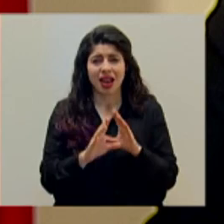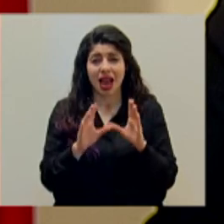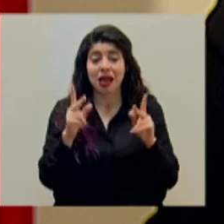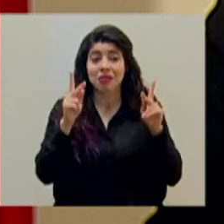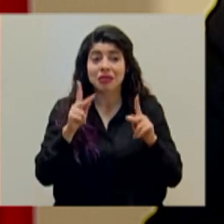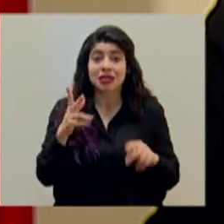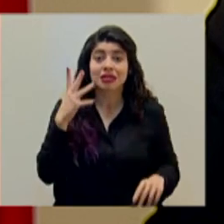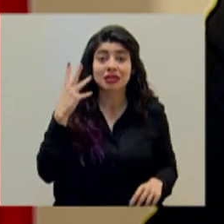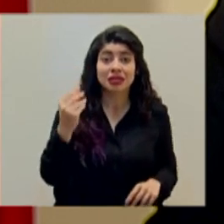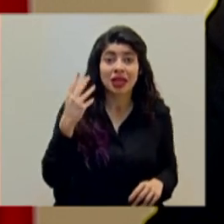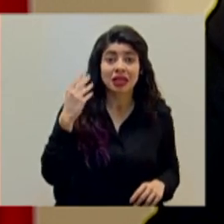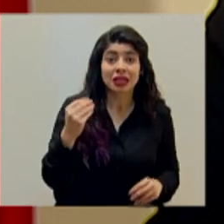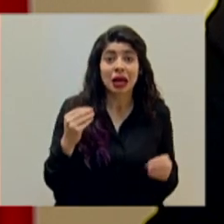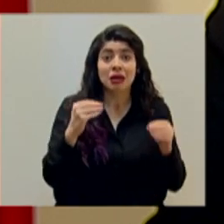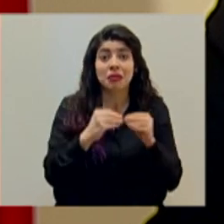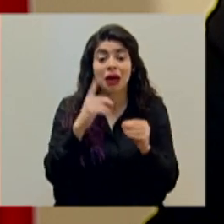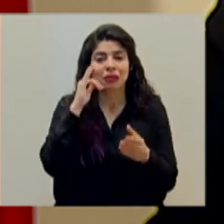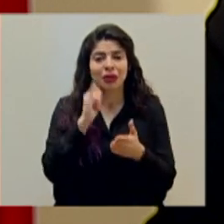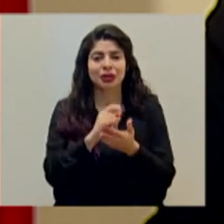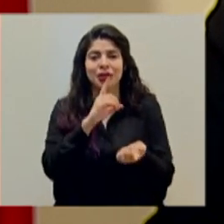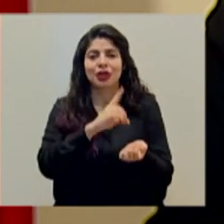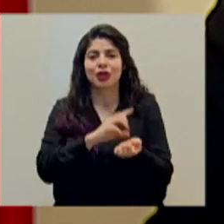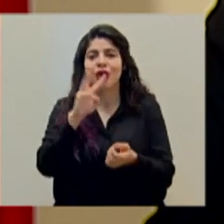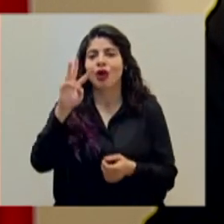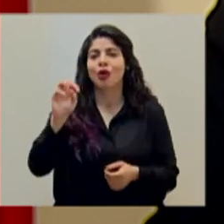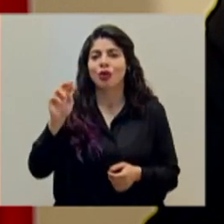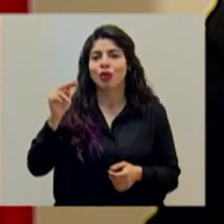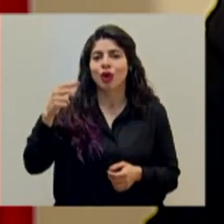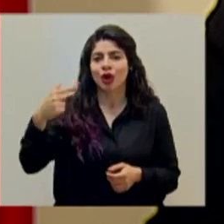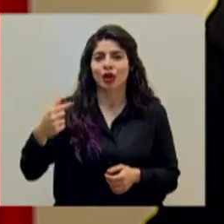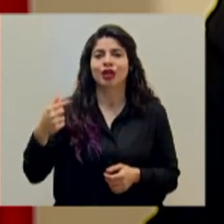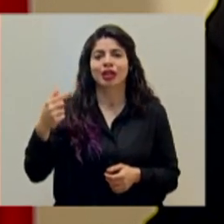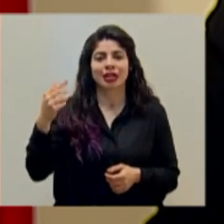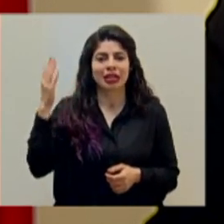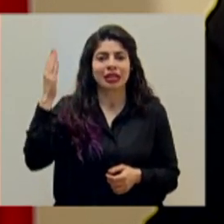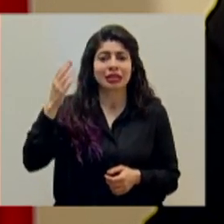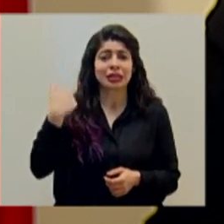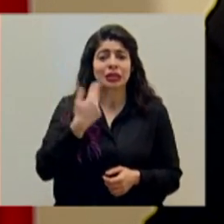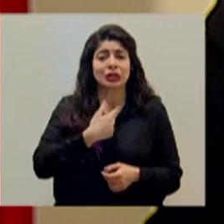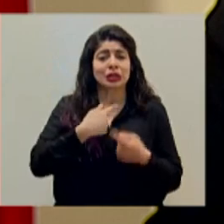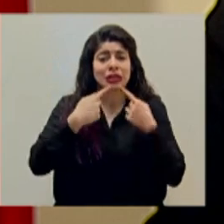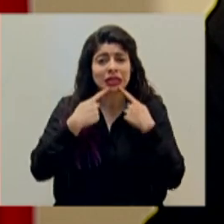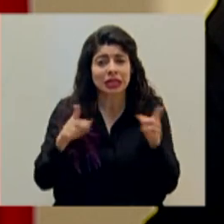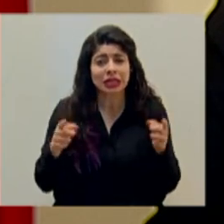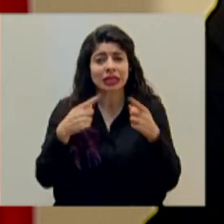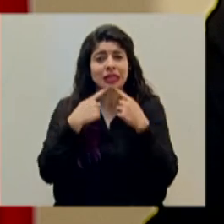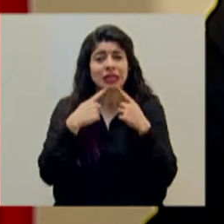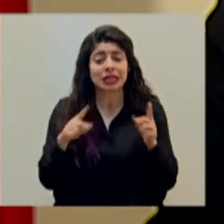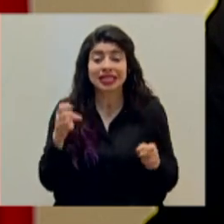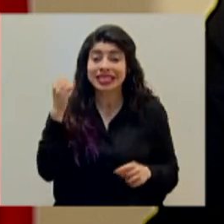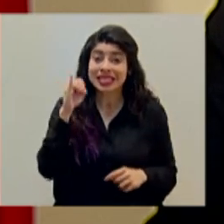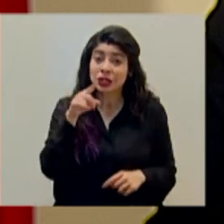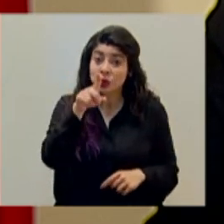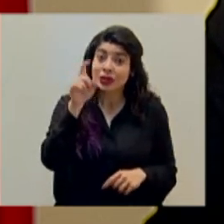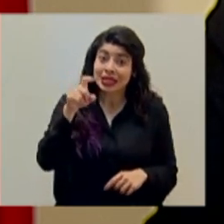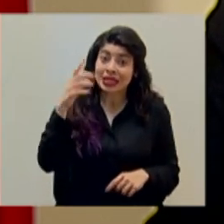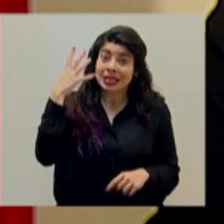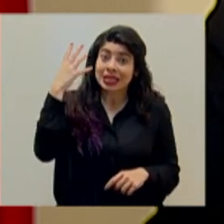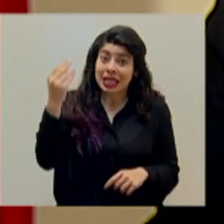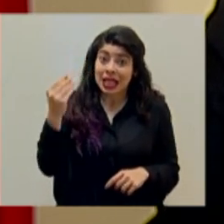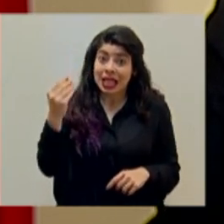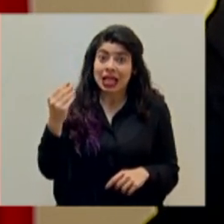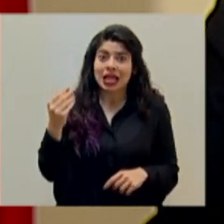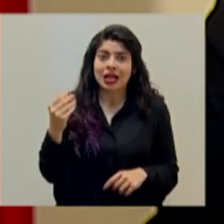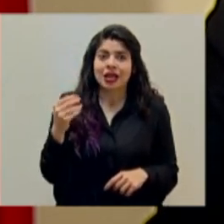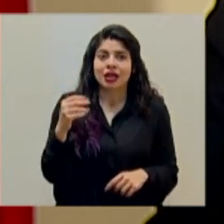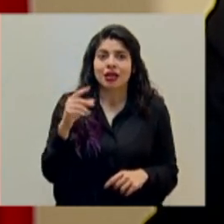movilización haya por eso es que también el doctor Wong y que hemos ese ha sido el mensaje que hemos estado indicando si usted ocupa salir trate de hacerlo